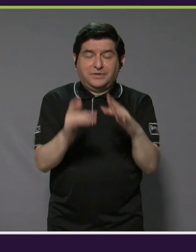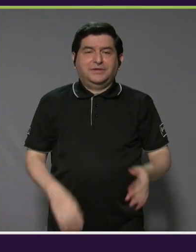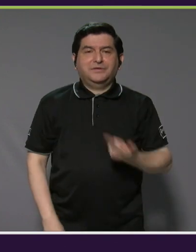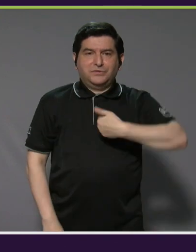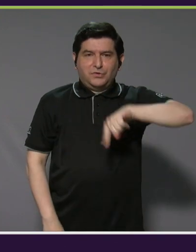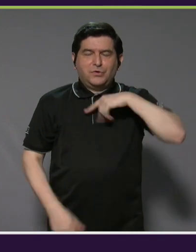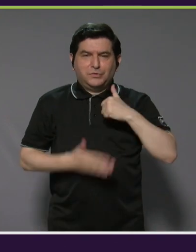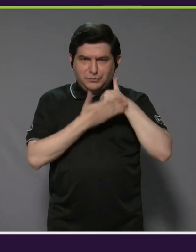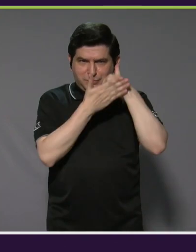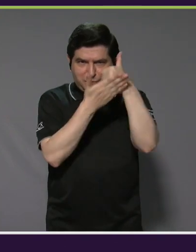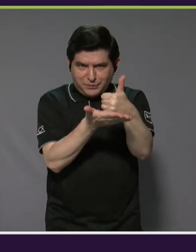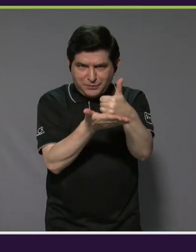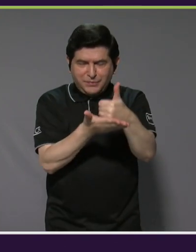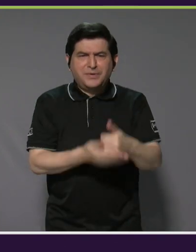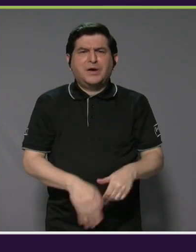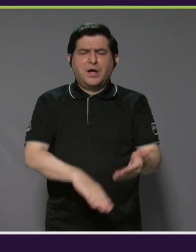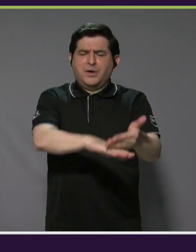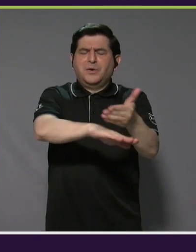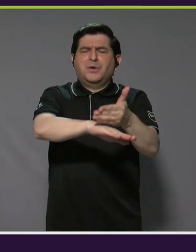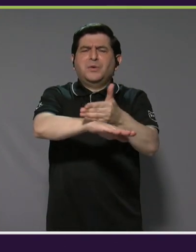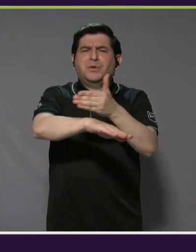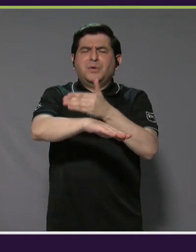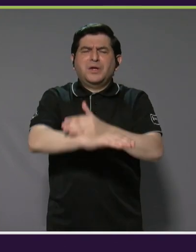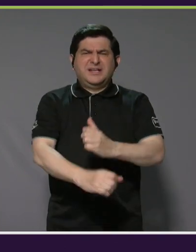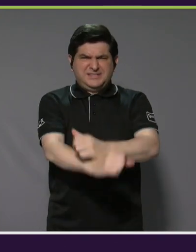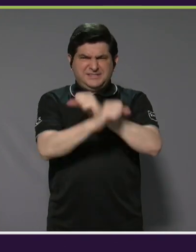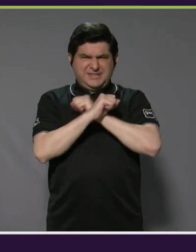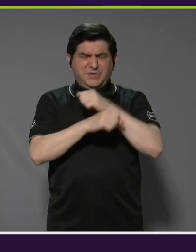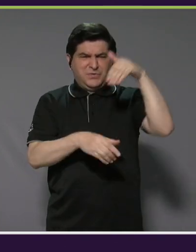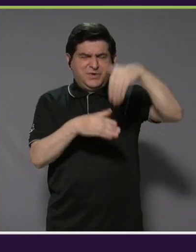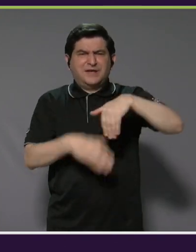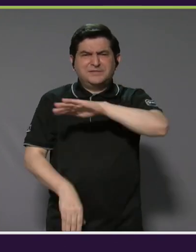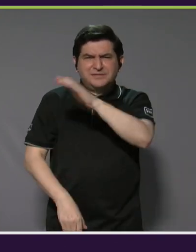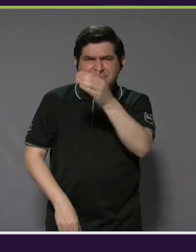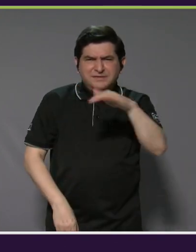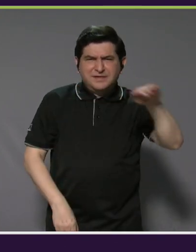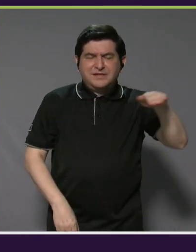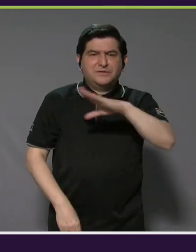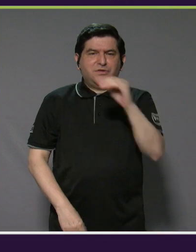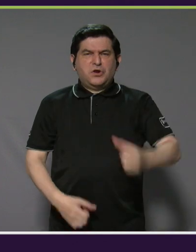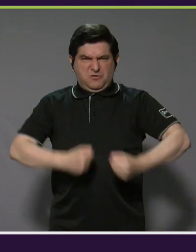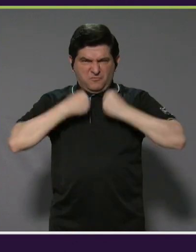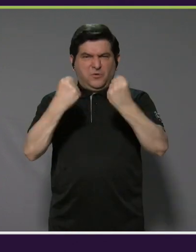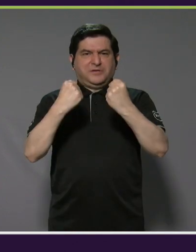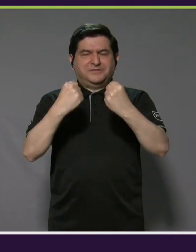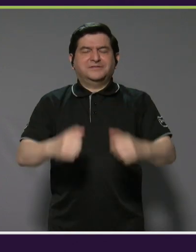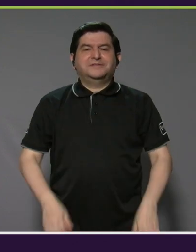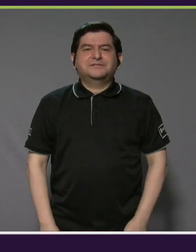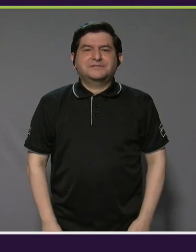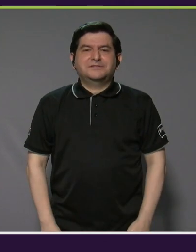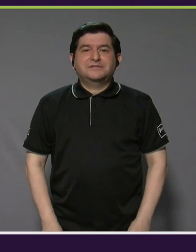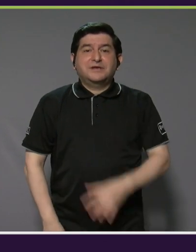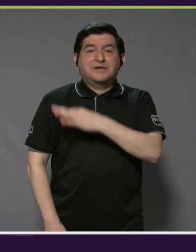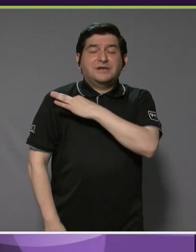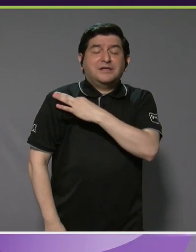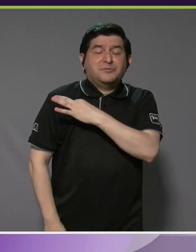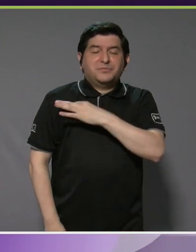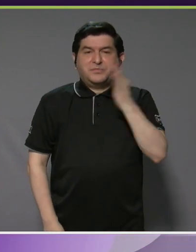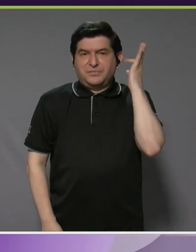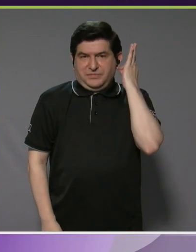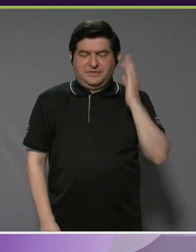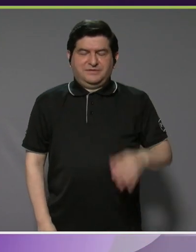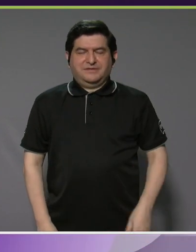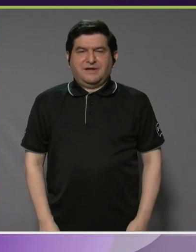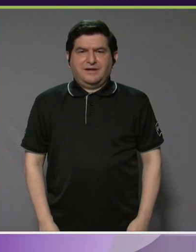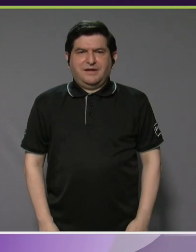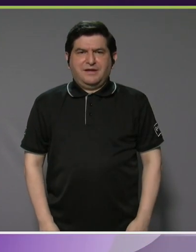Nosotras le ayudaríamos a que progresen, a que estén seguras en el agua y fuertes en el agua. Sí, yo quiero invitar a las chicas a que se